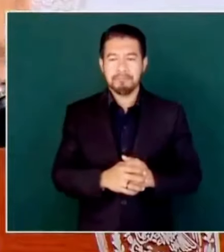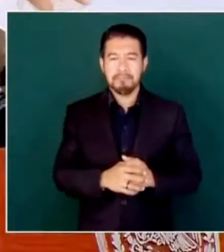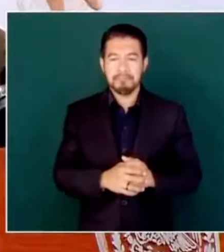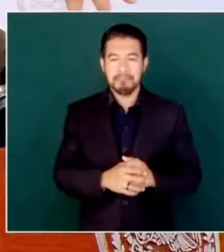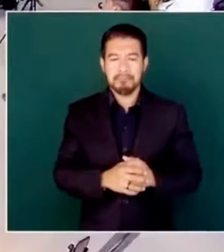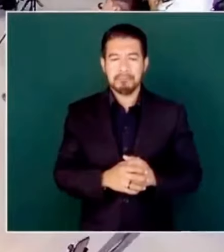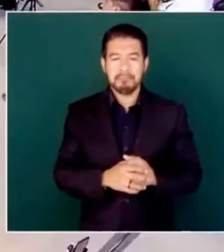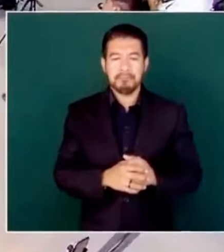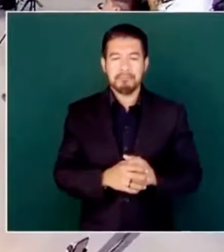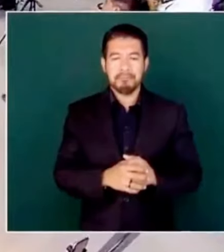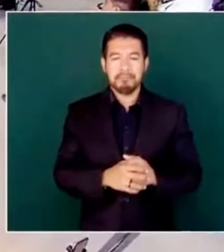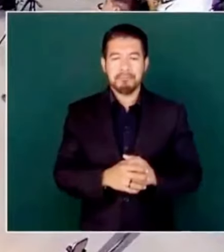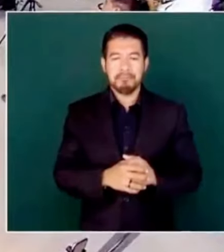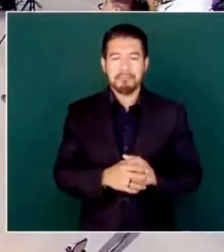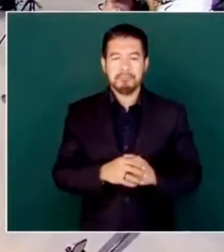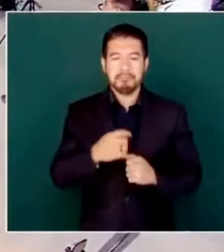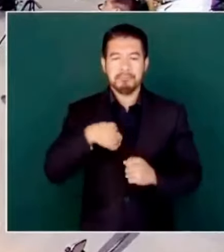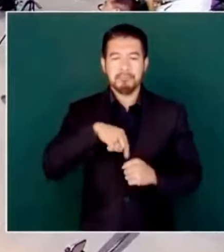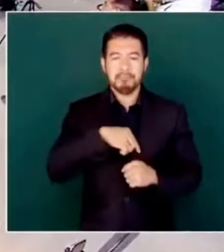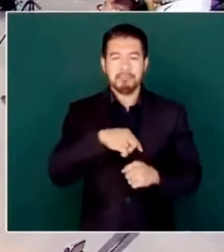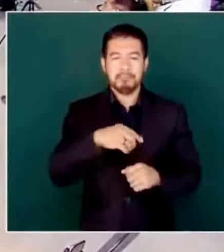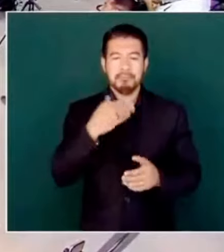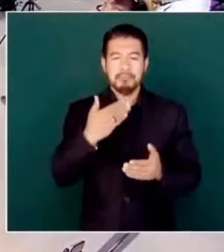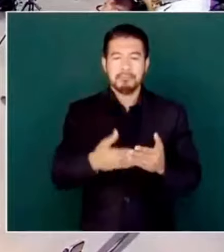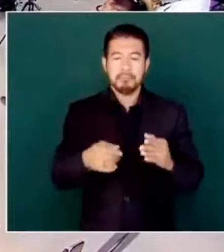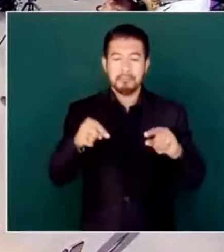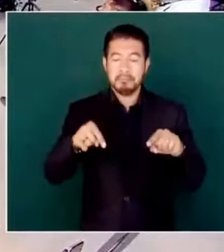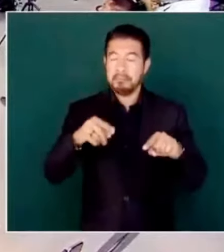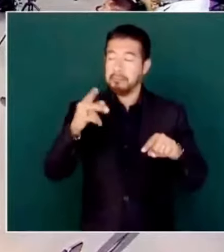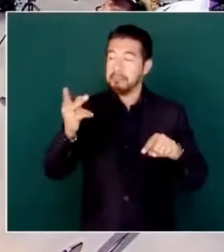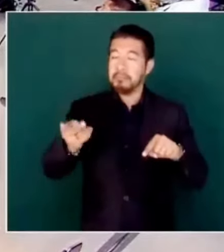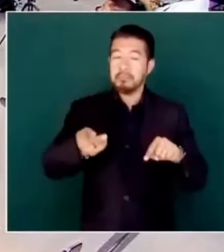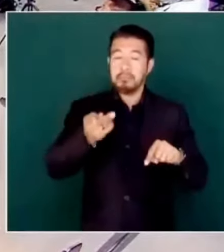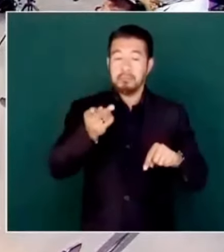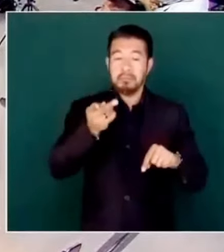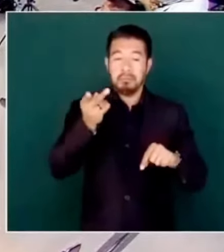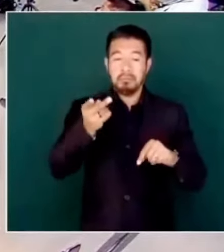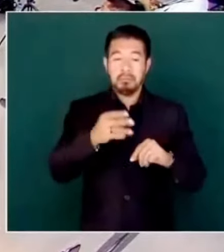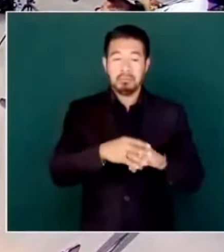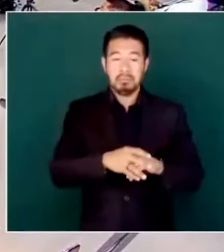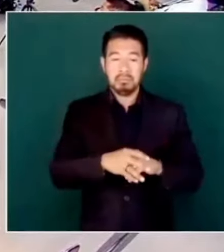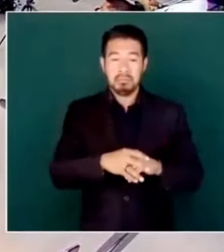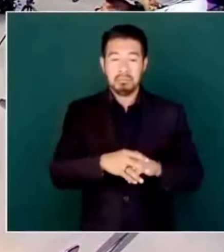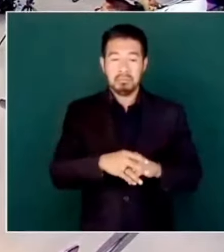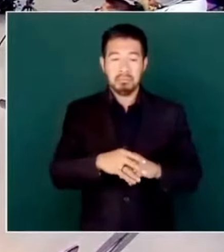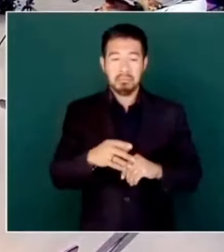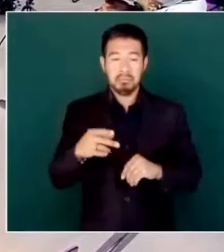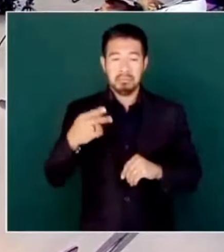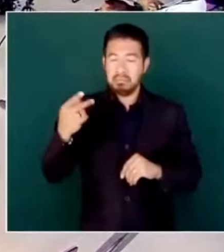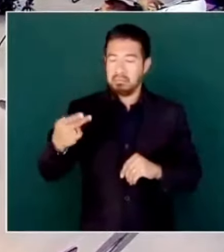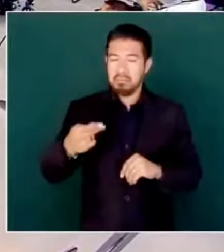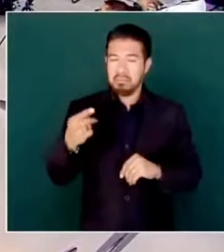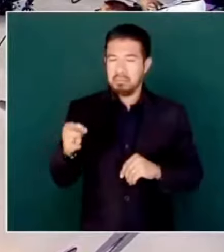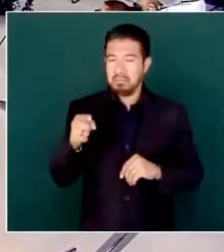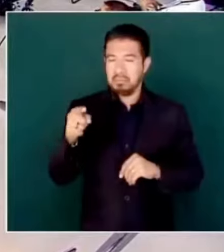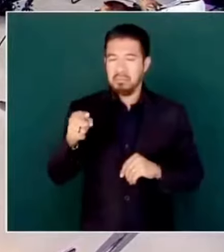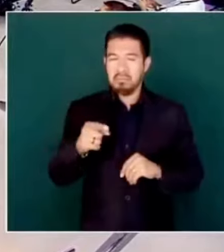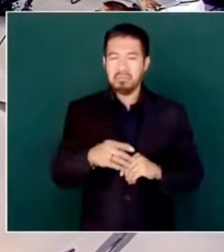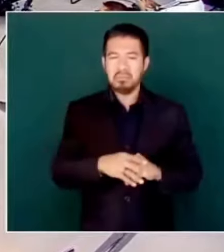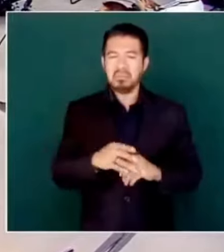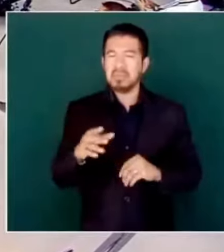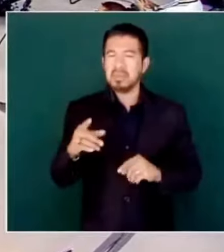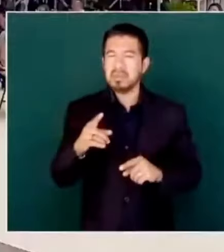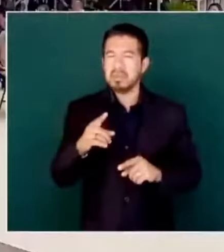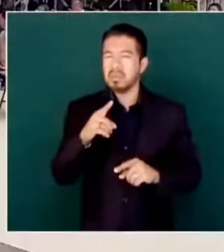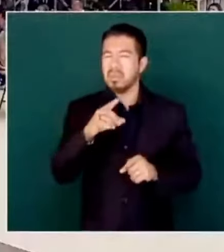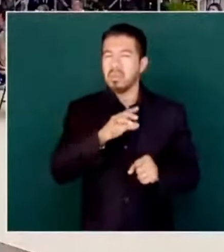Esto que estamos viendo en la pregunta que… tú, compañero, nada más para saber, ¿de qué medio